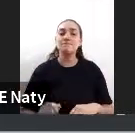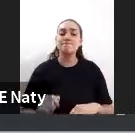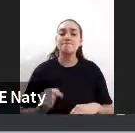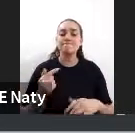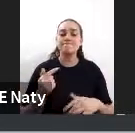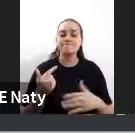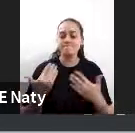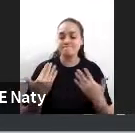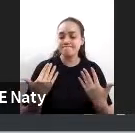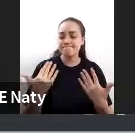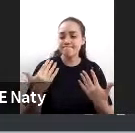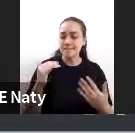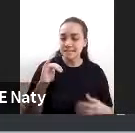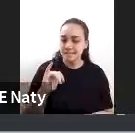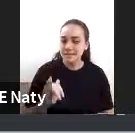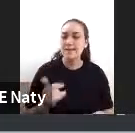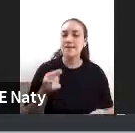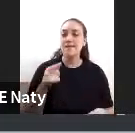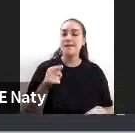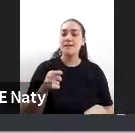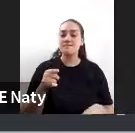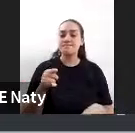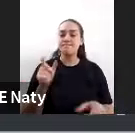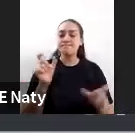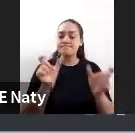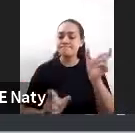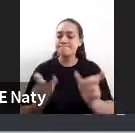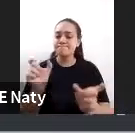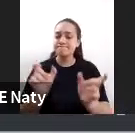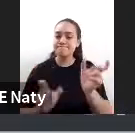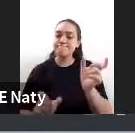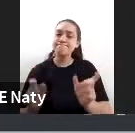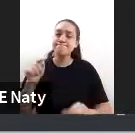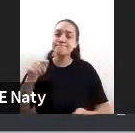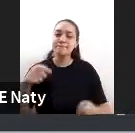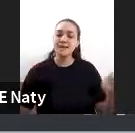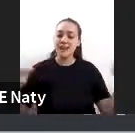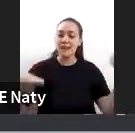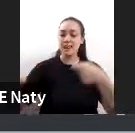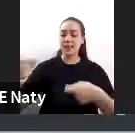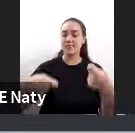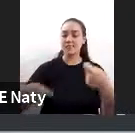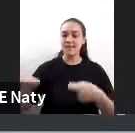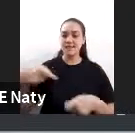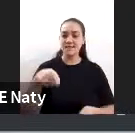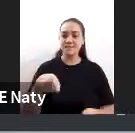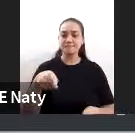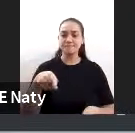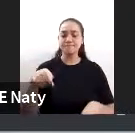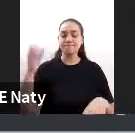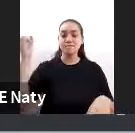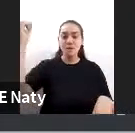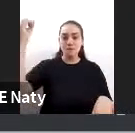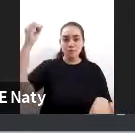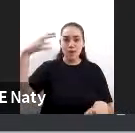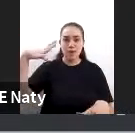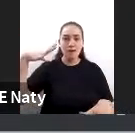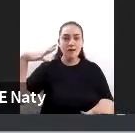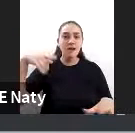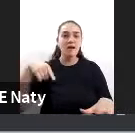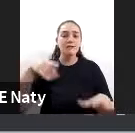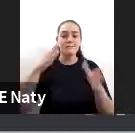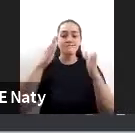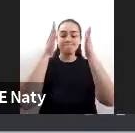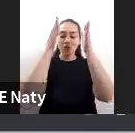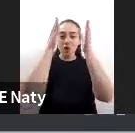muchos clientes a esa red que había que iluminarla y que tenía esta columna vertebral tenía